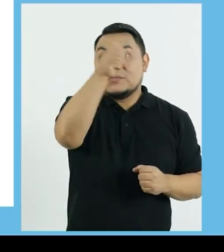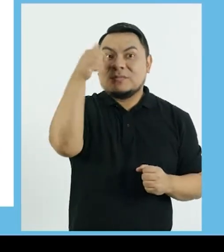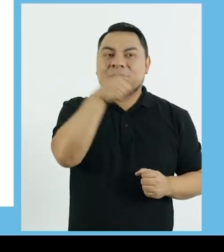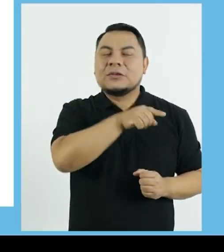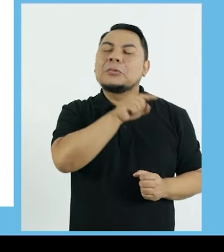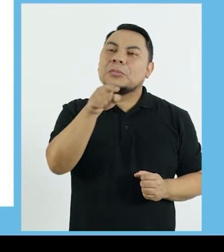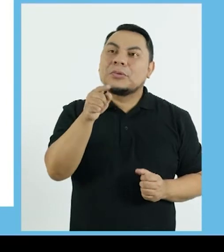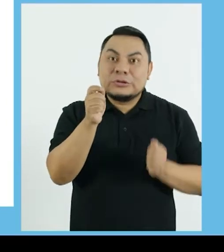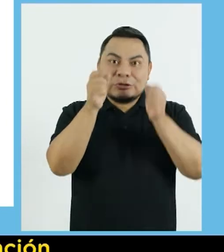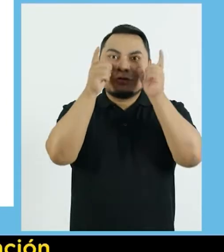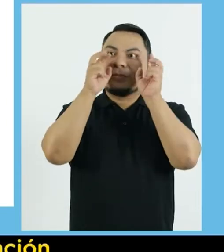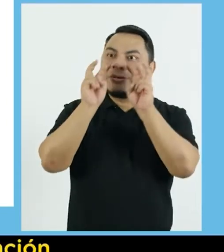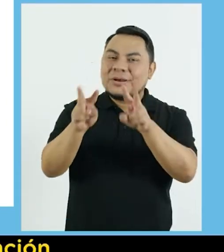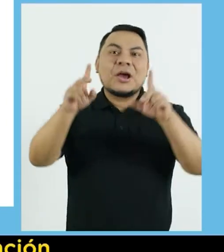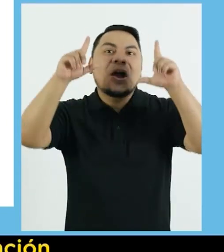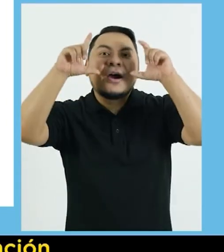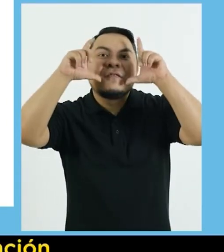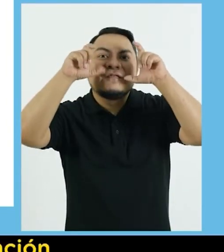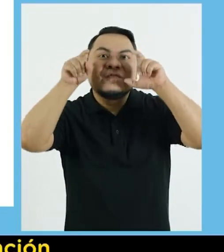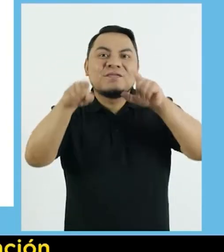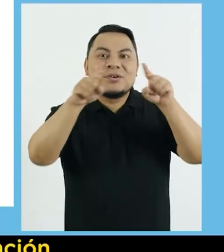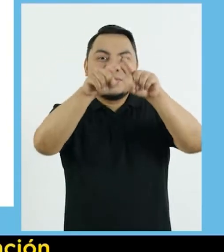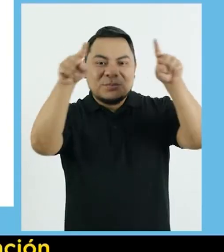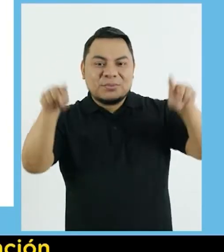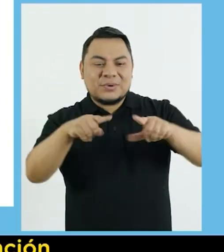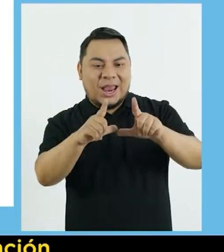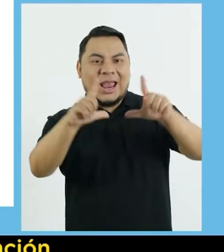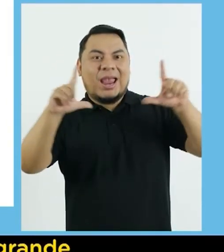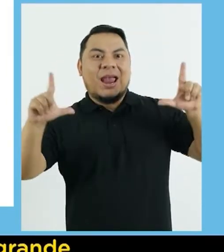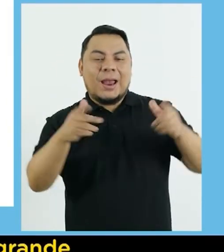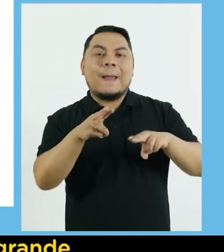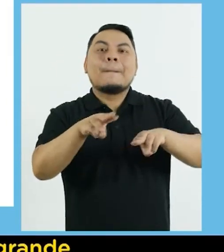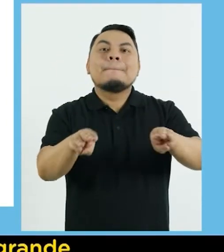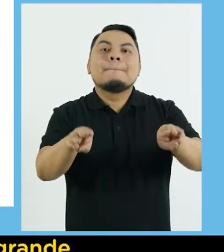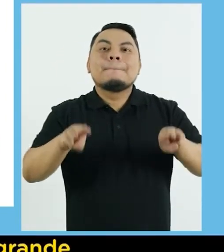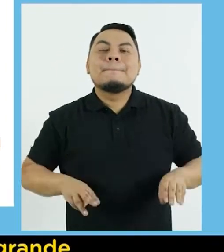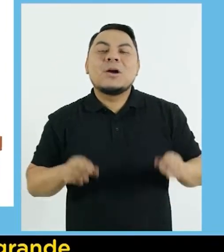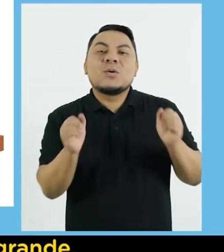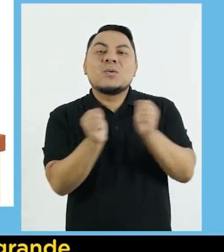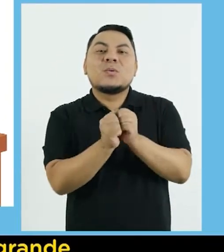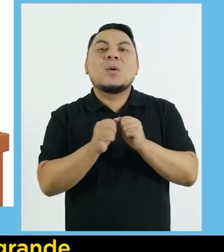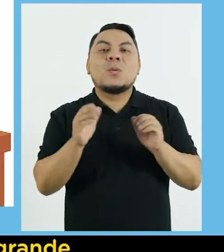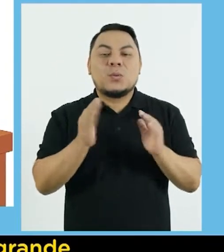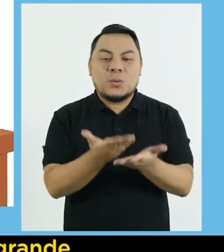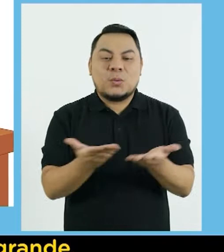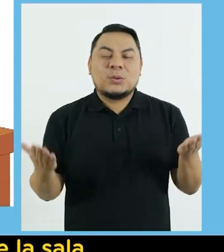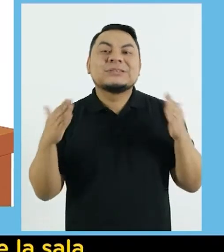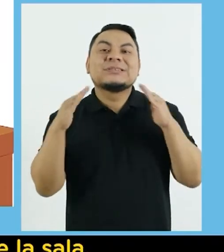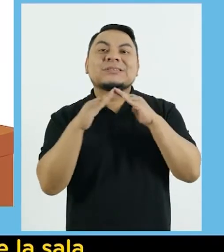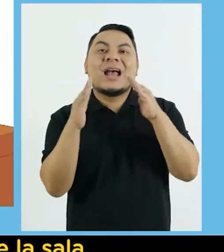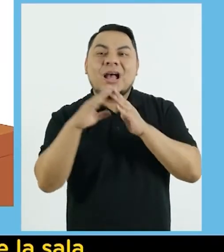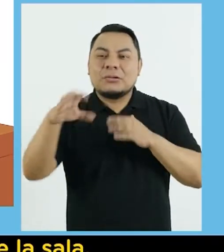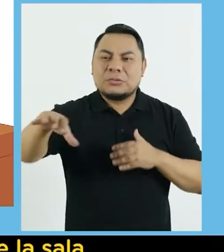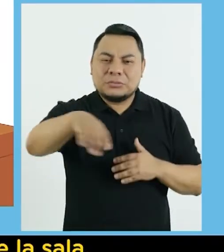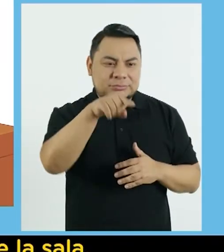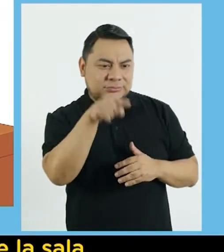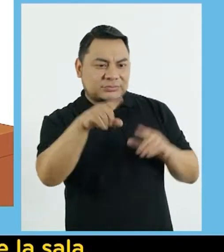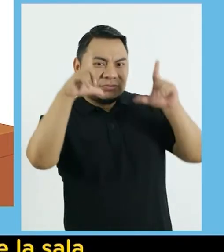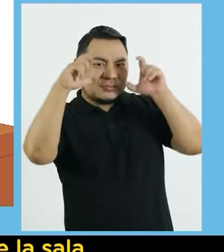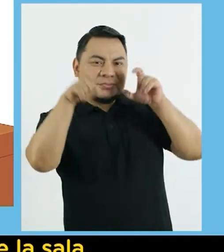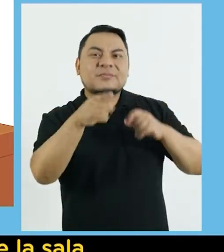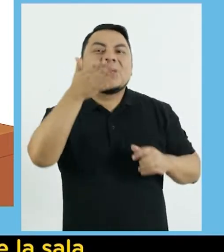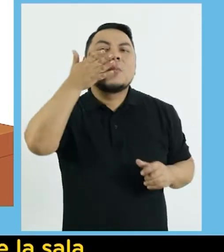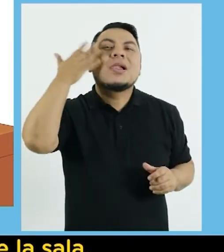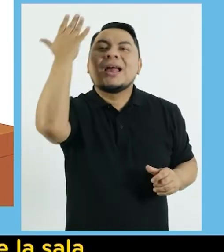cosas más Aquel domingo, lo que llamó su atención Fue una foto que estaba en un cuadro grande sobre una mesita